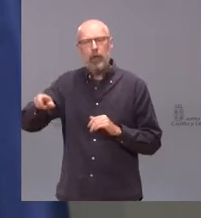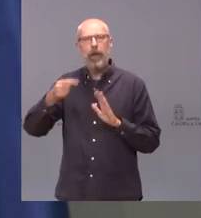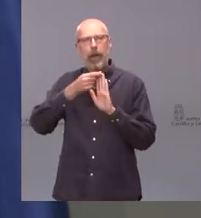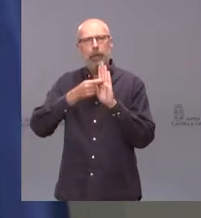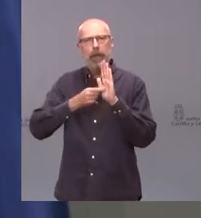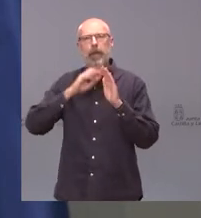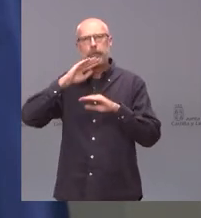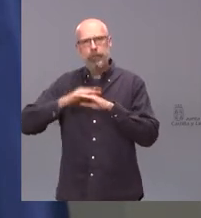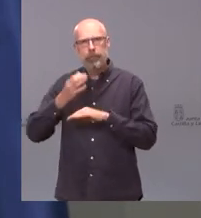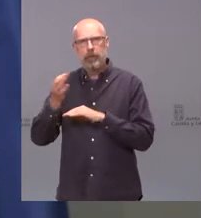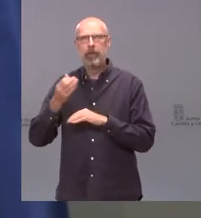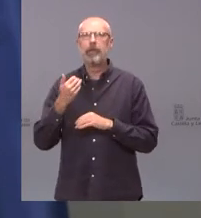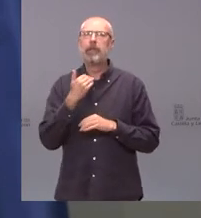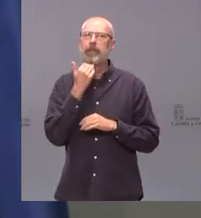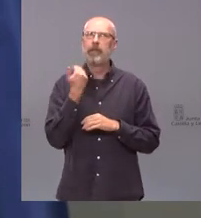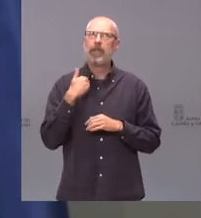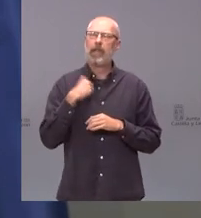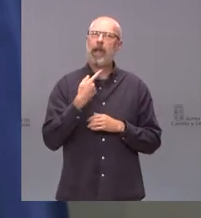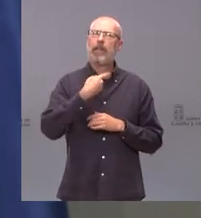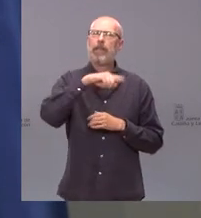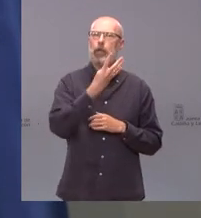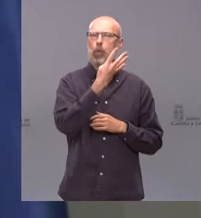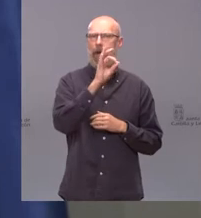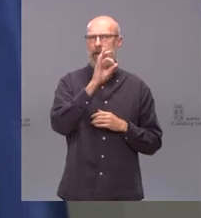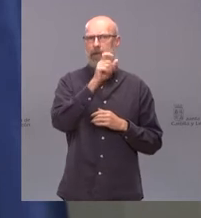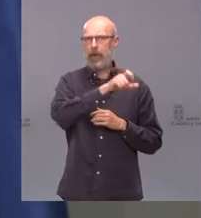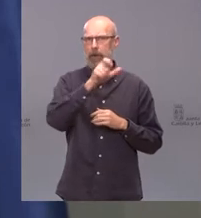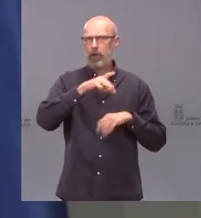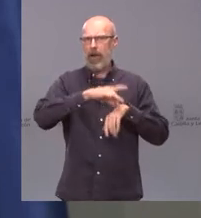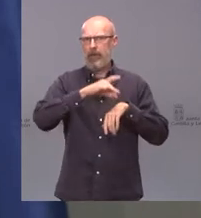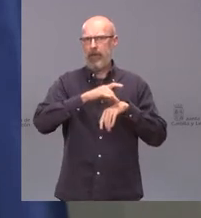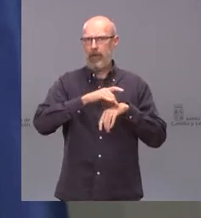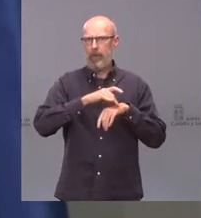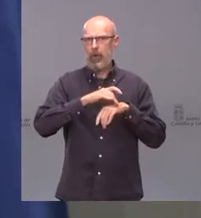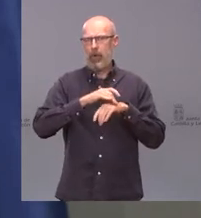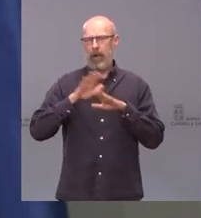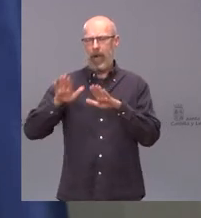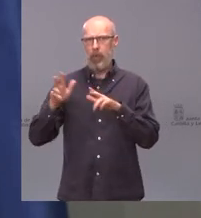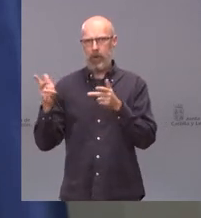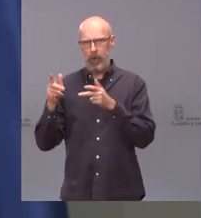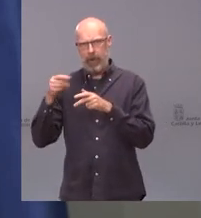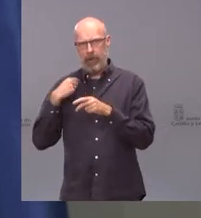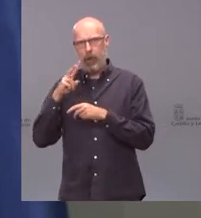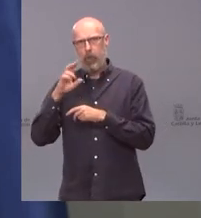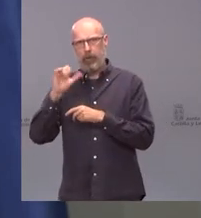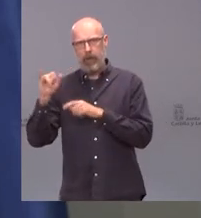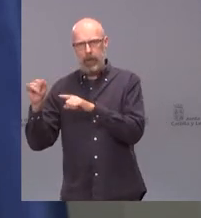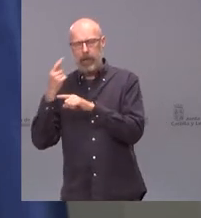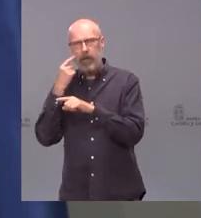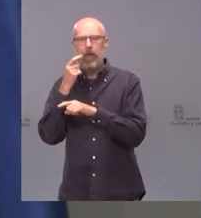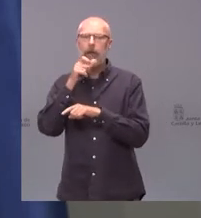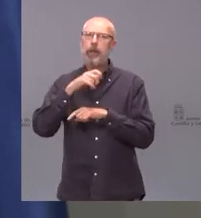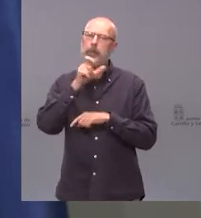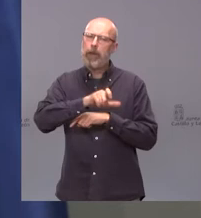140, más de 140 enfermos en nuestras unidades de cuidados intensivos, seguimos manteniendo enfermos en hospitalización,